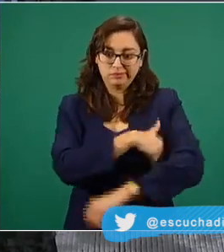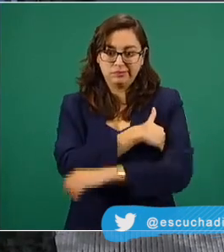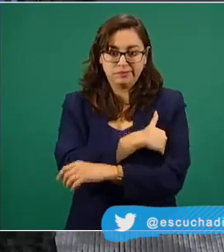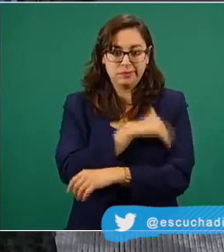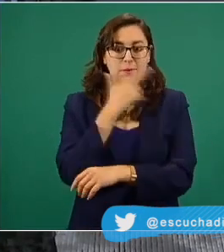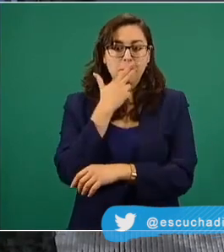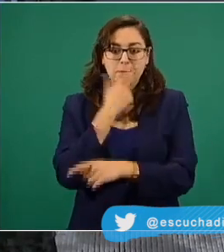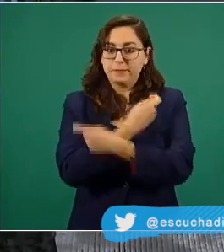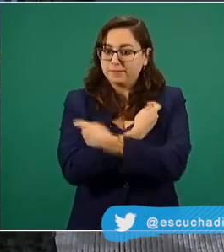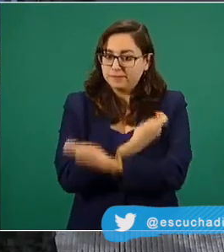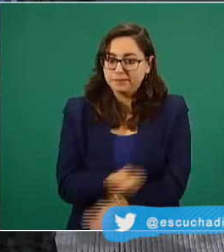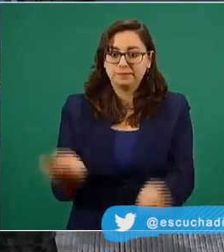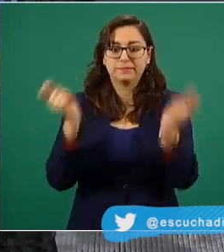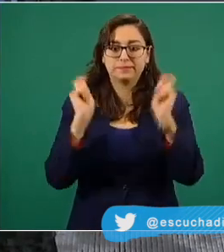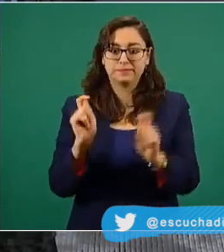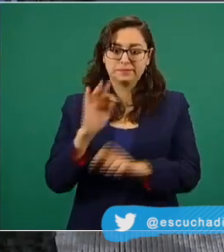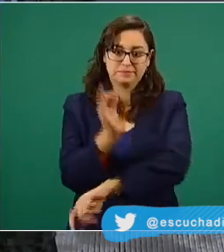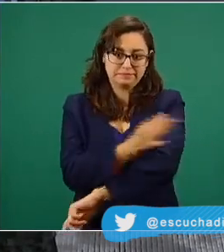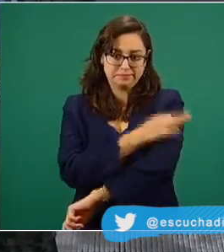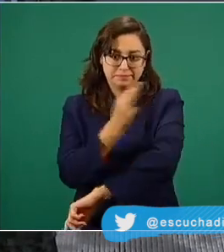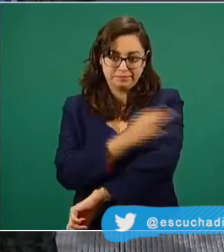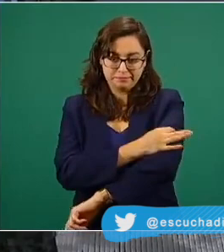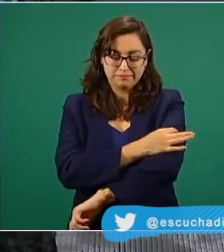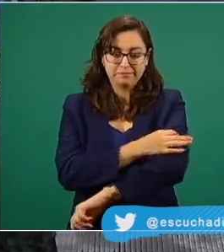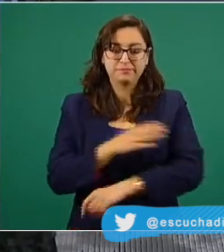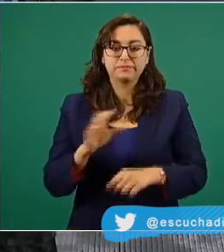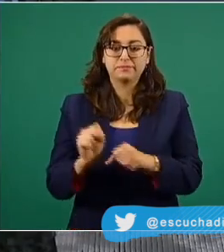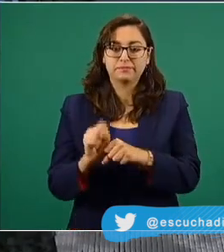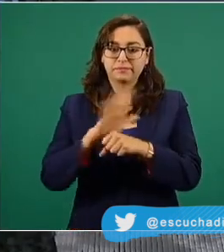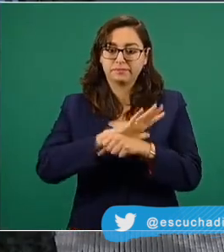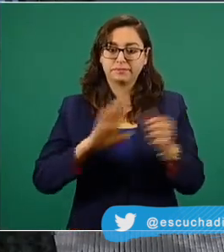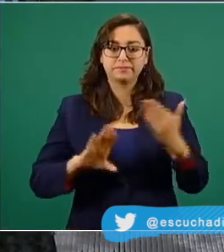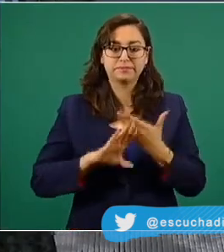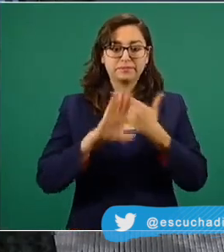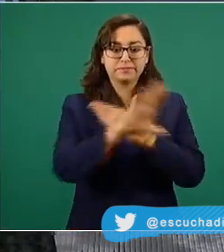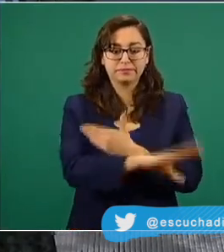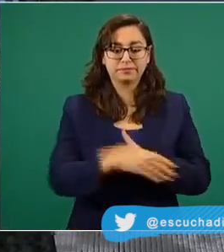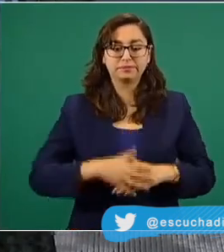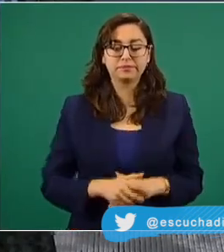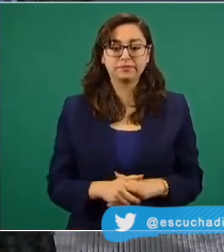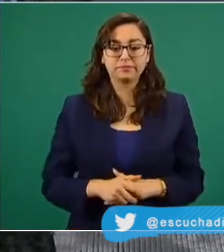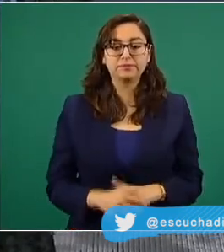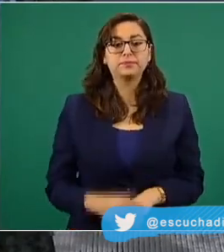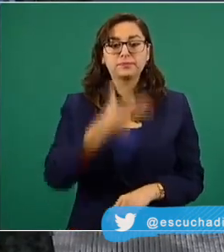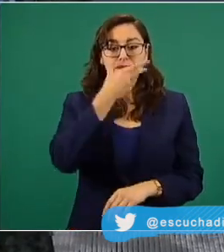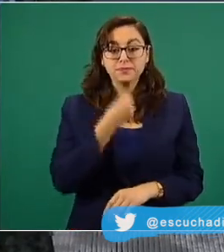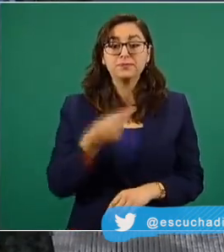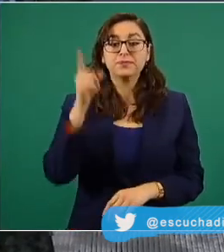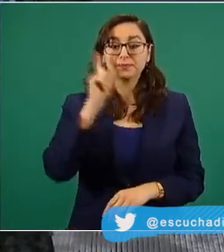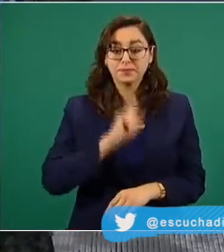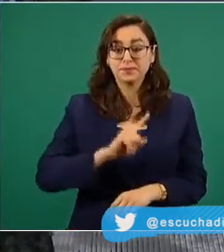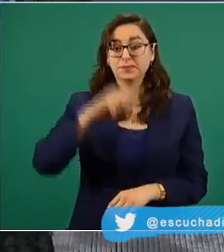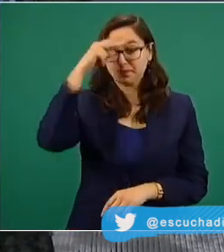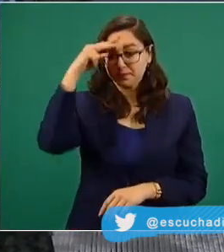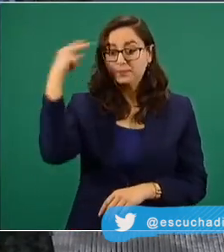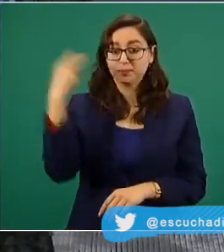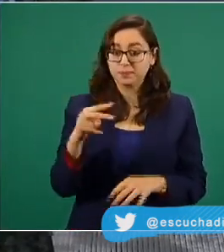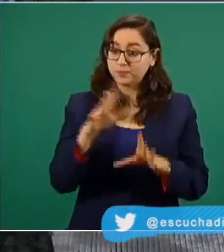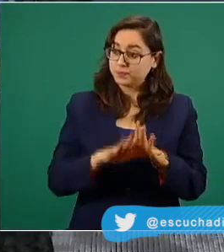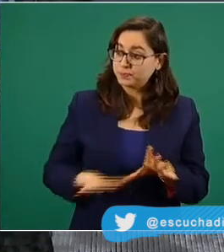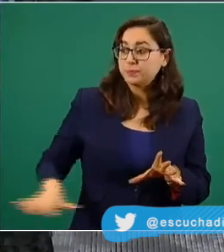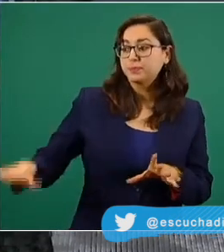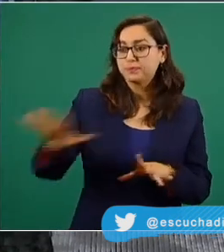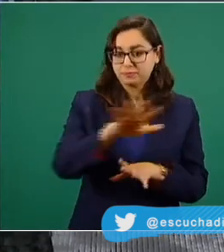aplicación de la vacuna contra el COVID-19. Las y los mexicanos pueden estar seguros que juntos